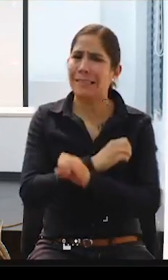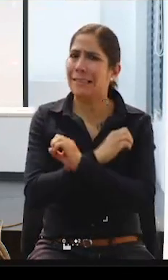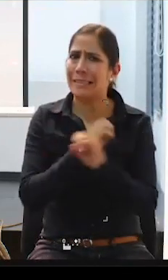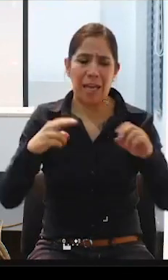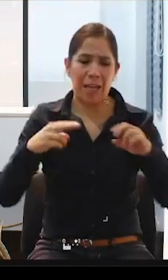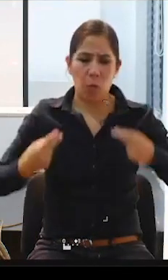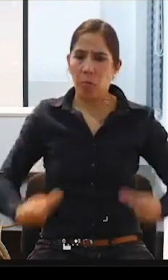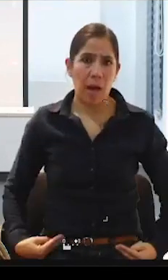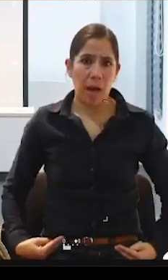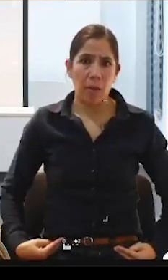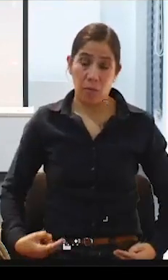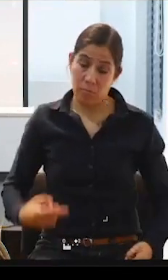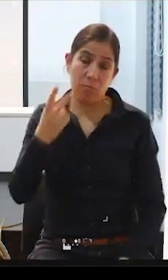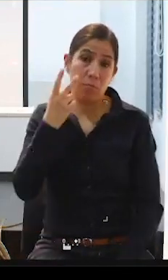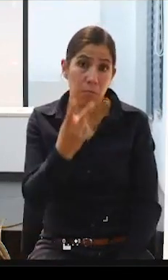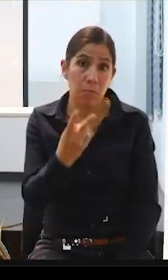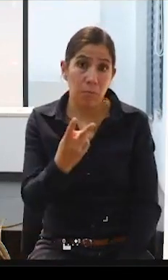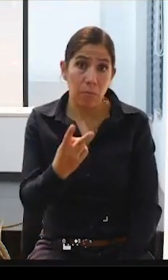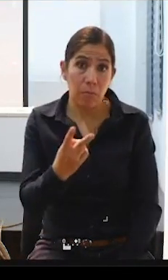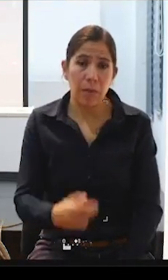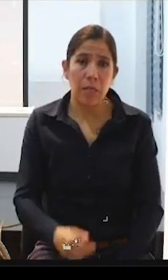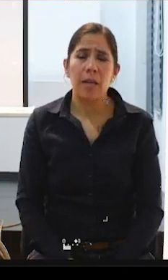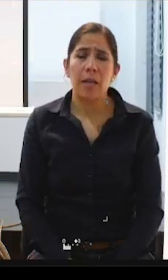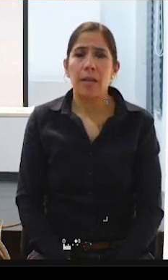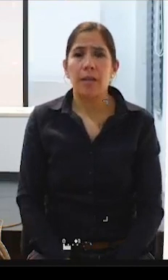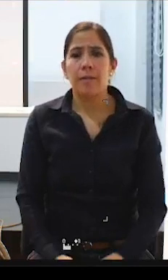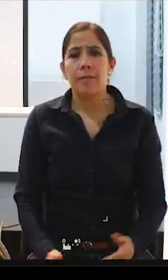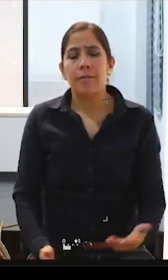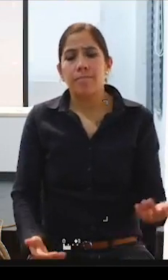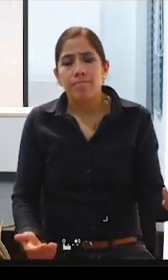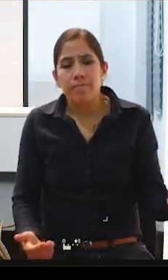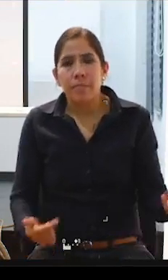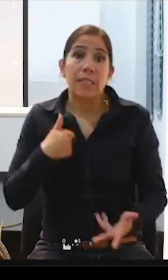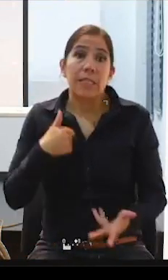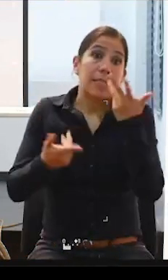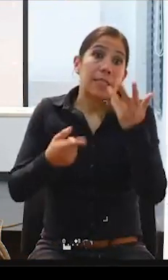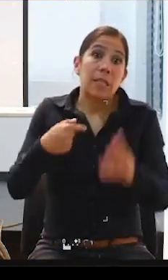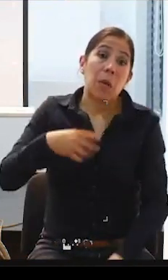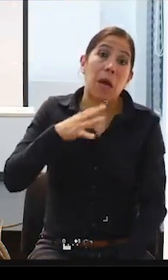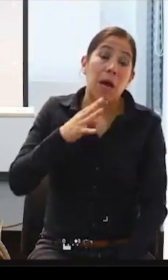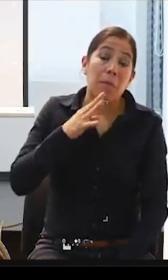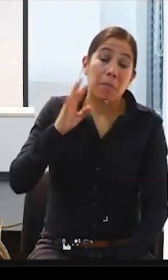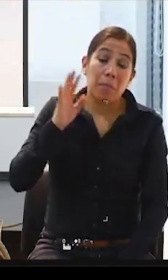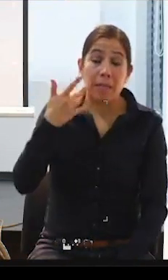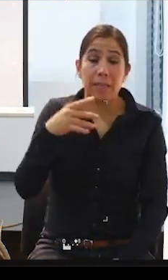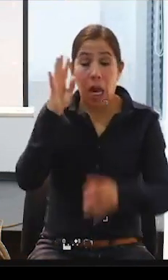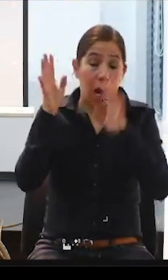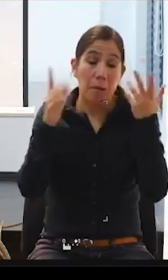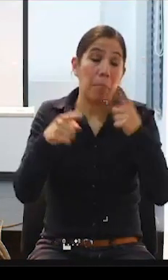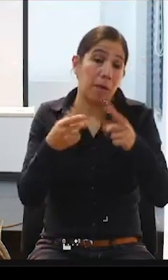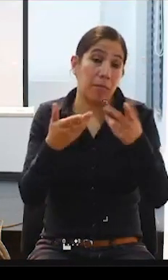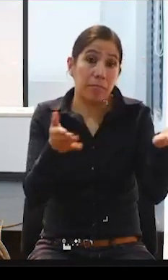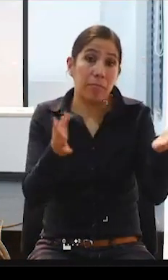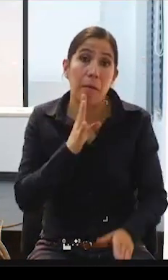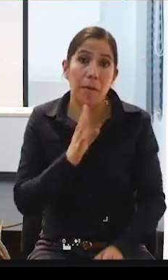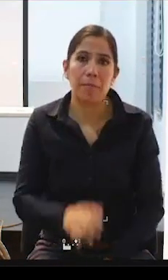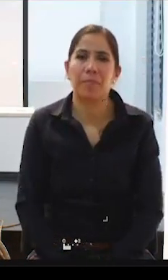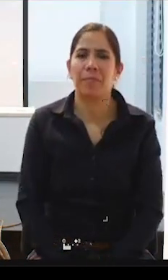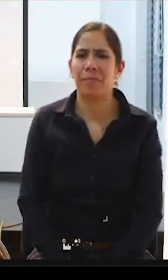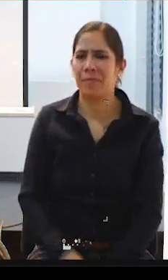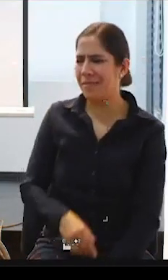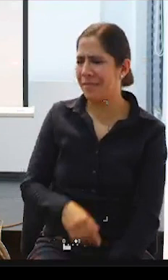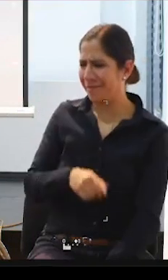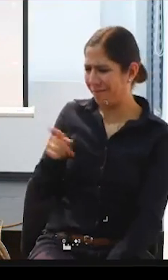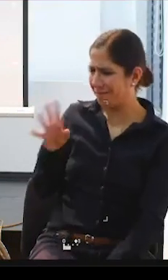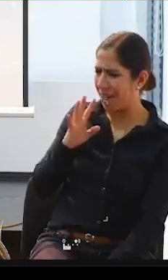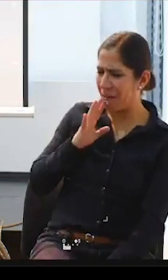cosas y algunas, a lo mejor, seré muy bestia. Pero, ahí están. Marga, no creo que seas bestial,